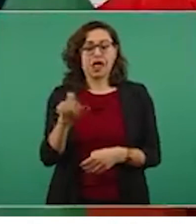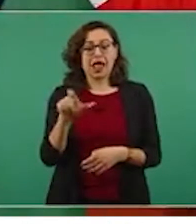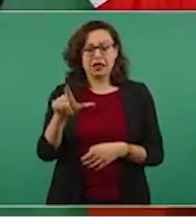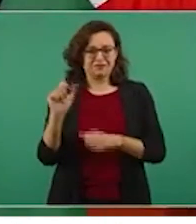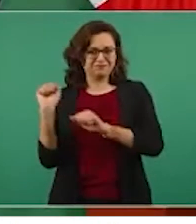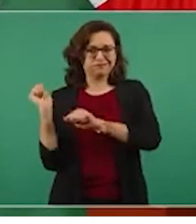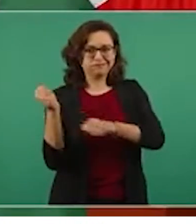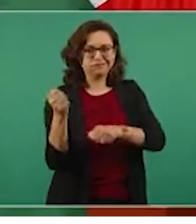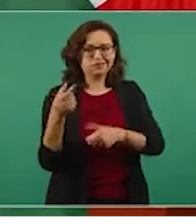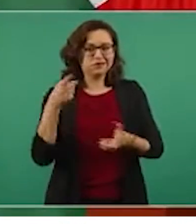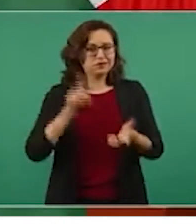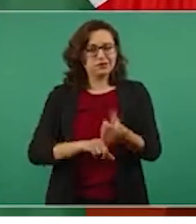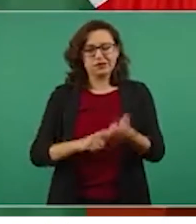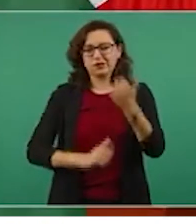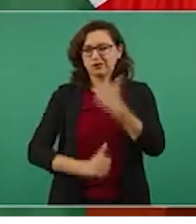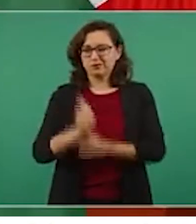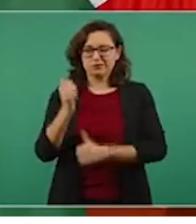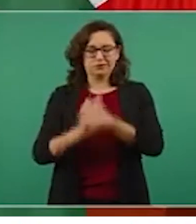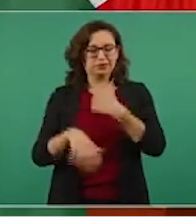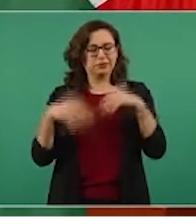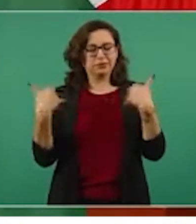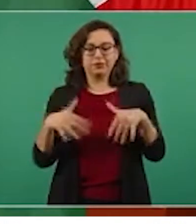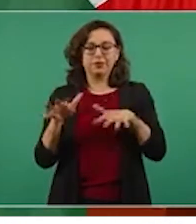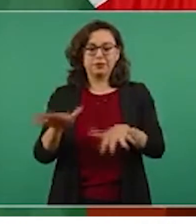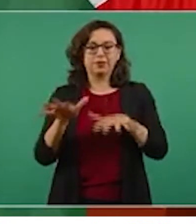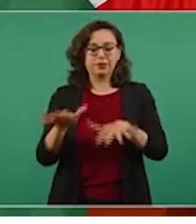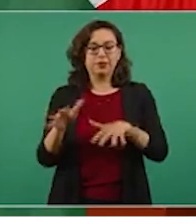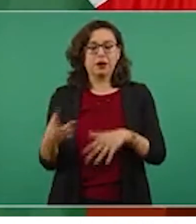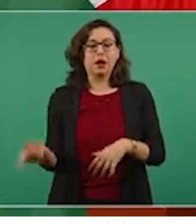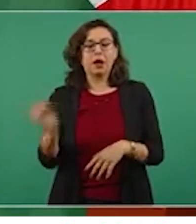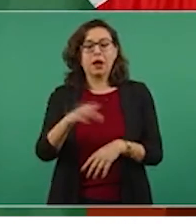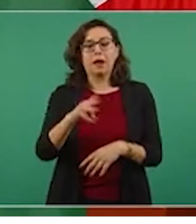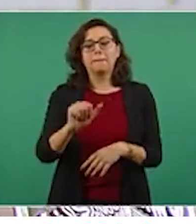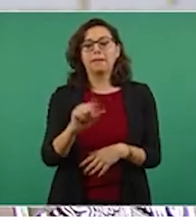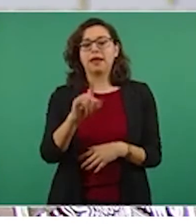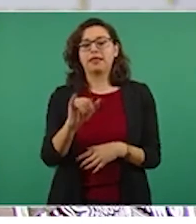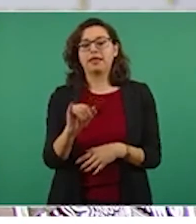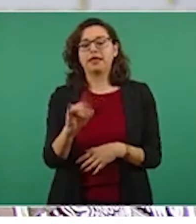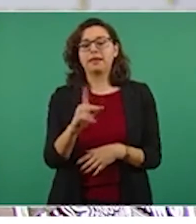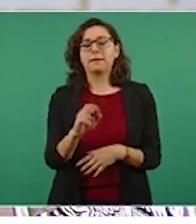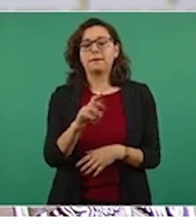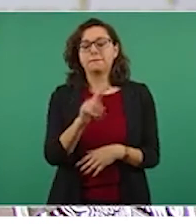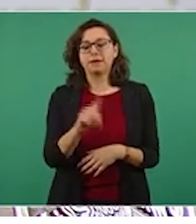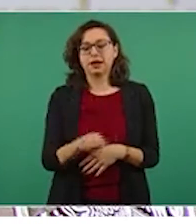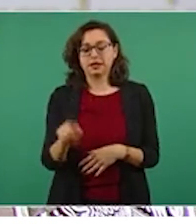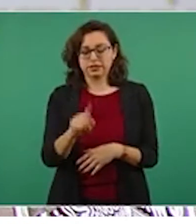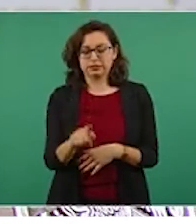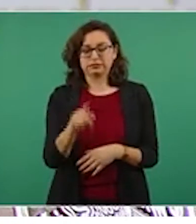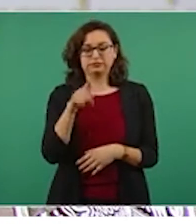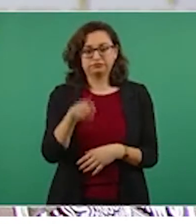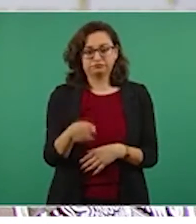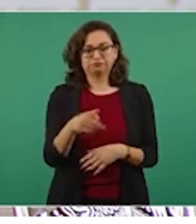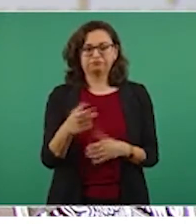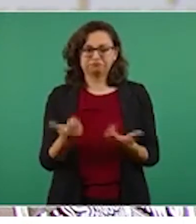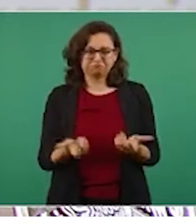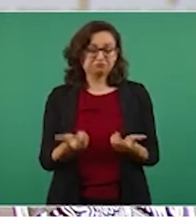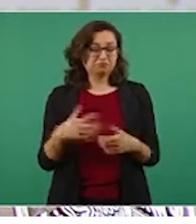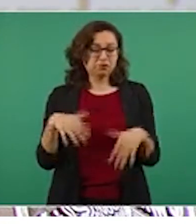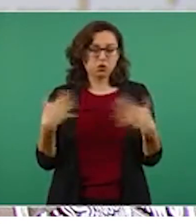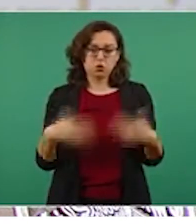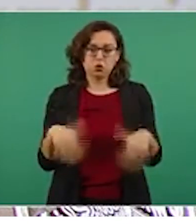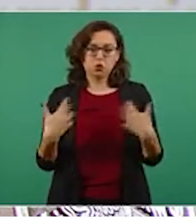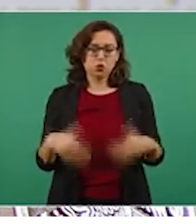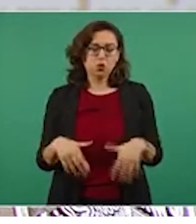prestigio y reconocimiento. Madahí Pérez, ya lo mencionó el señor presidente, una maratonista olímpica